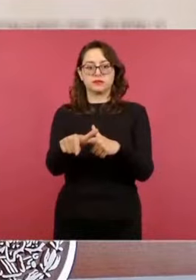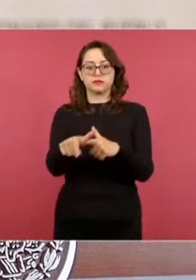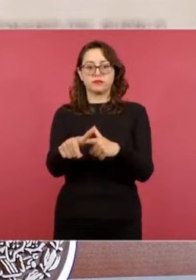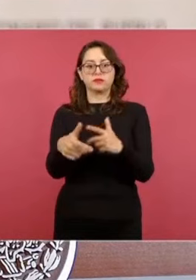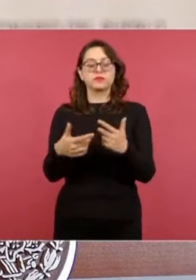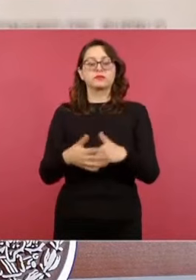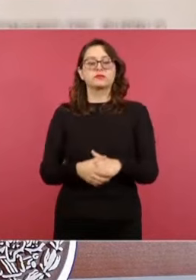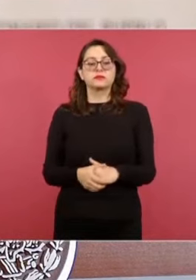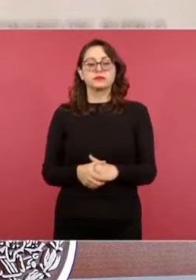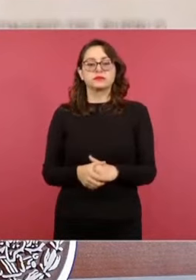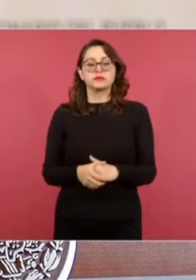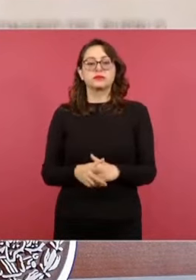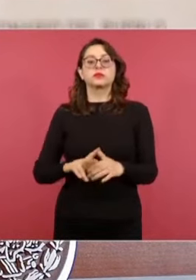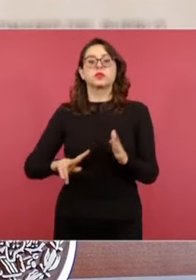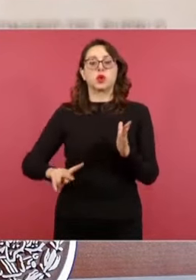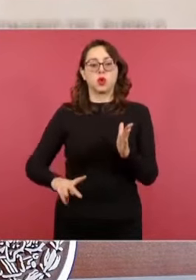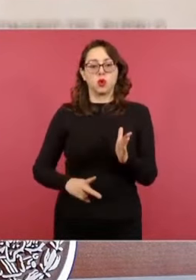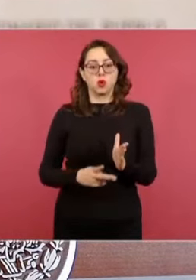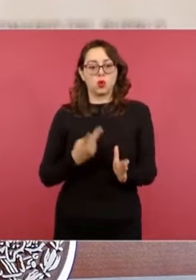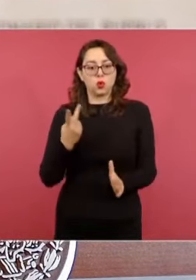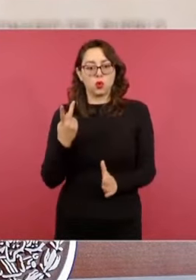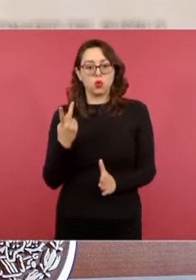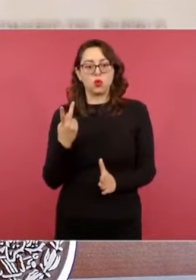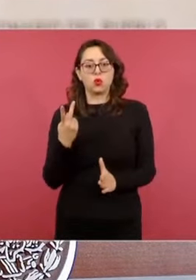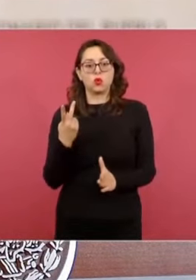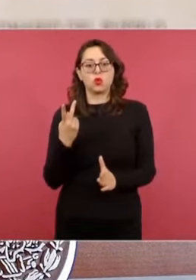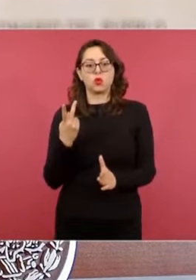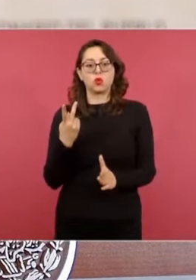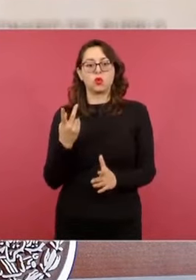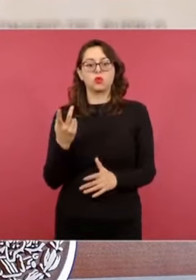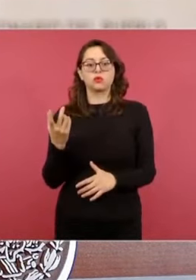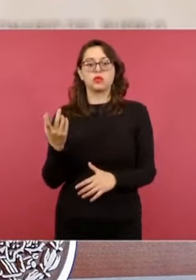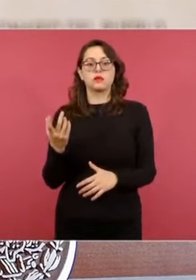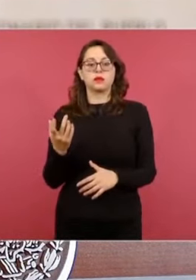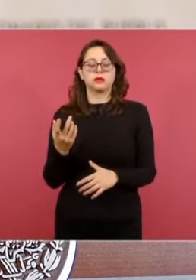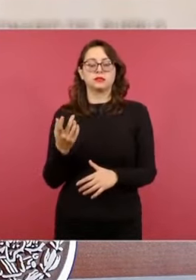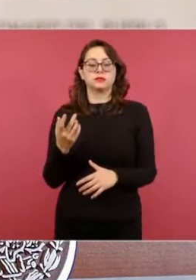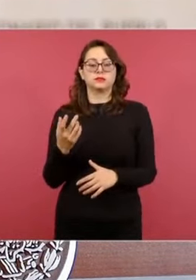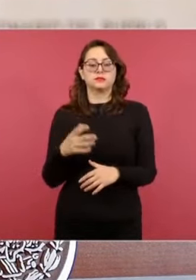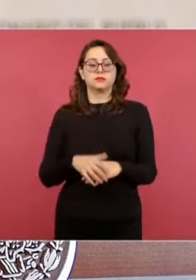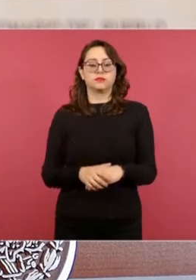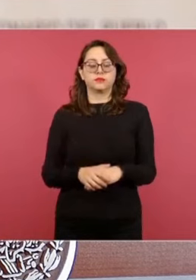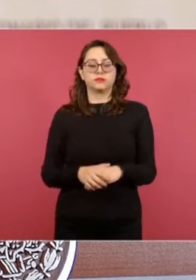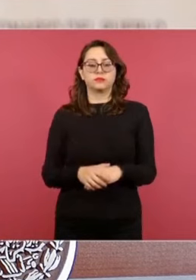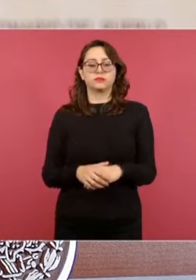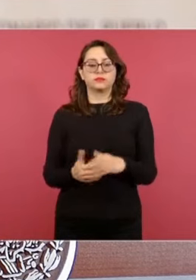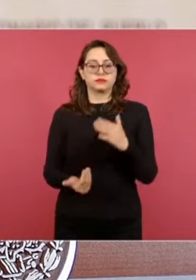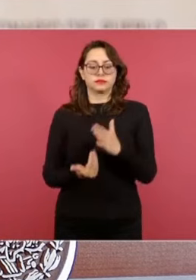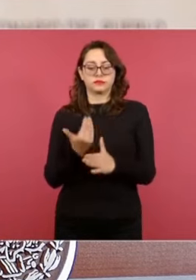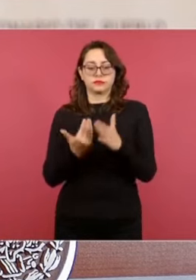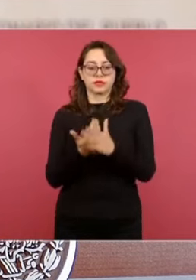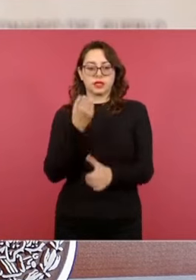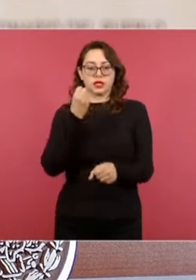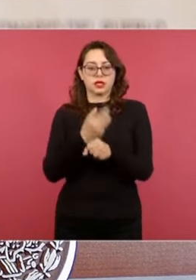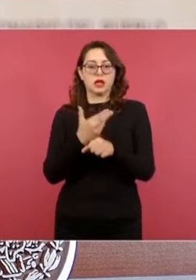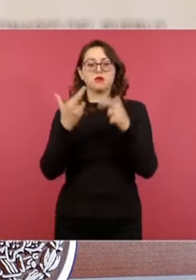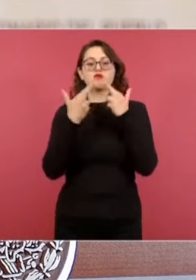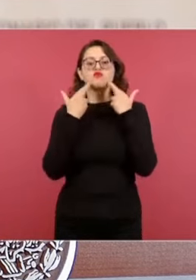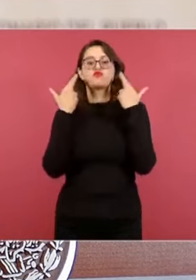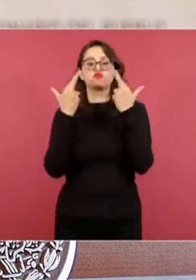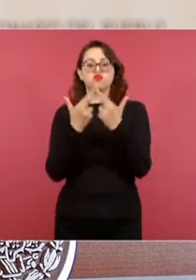tener nuevamente la reunión de seguridad y la